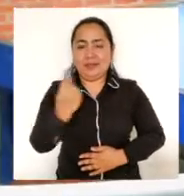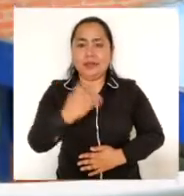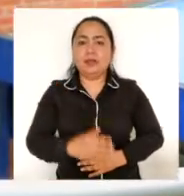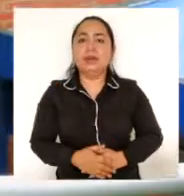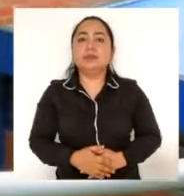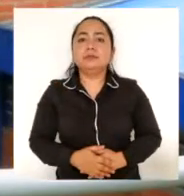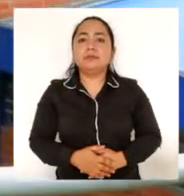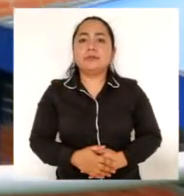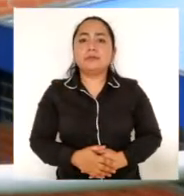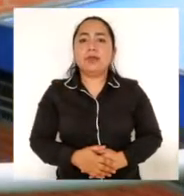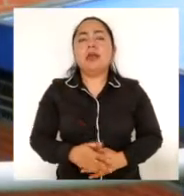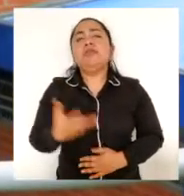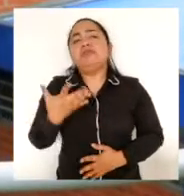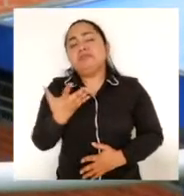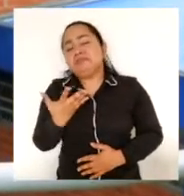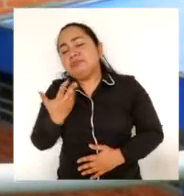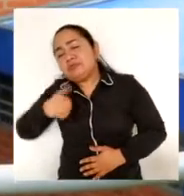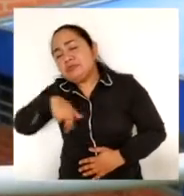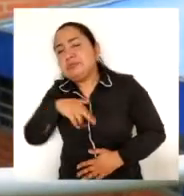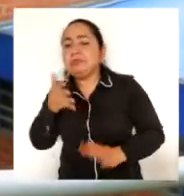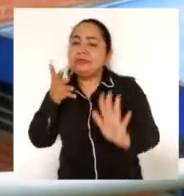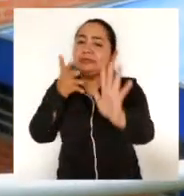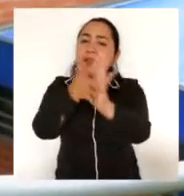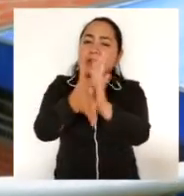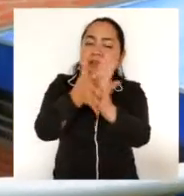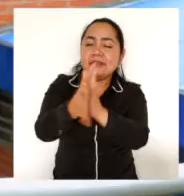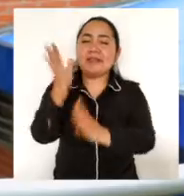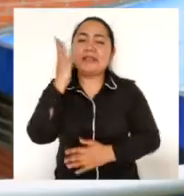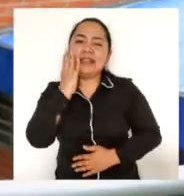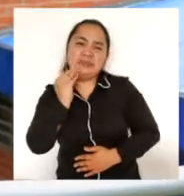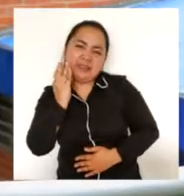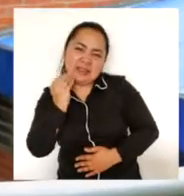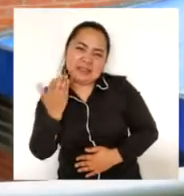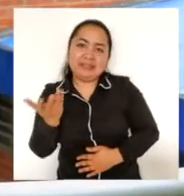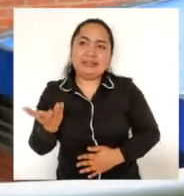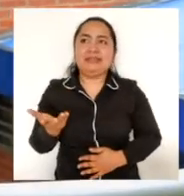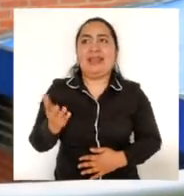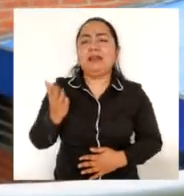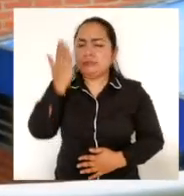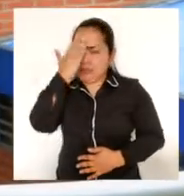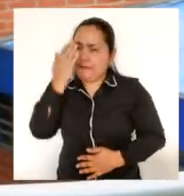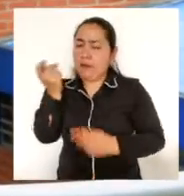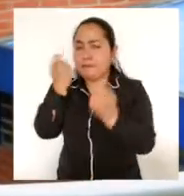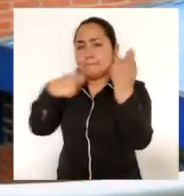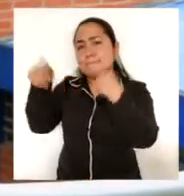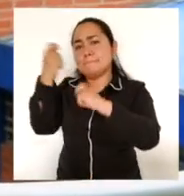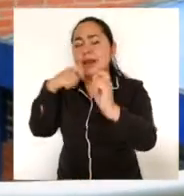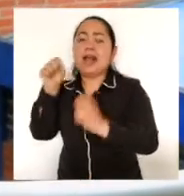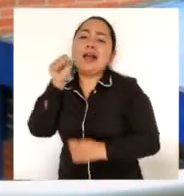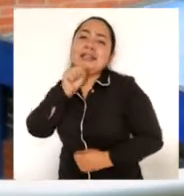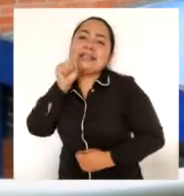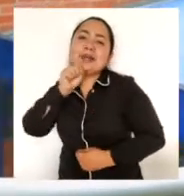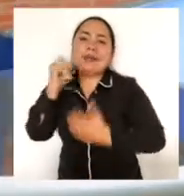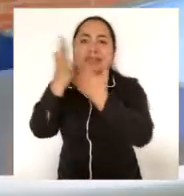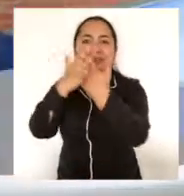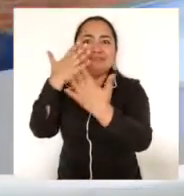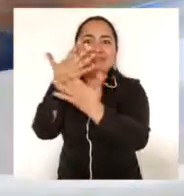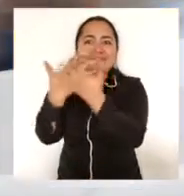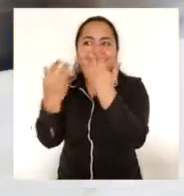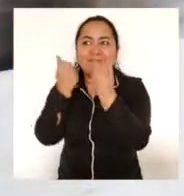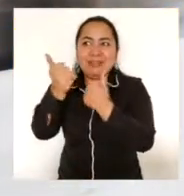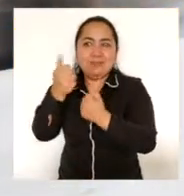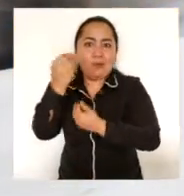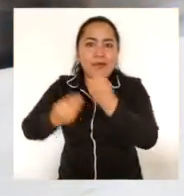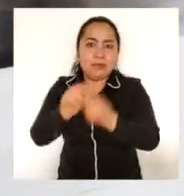Venimos a compartir un poco de la experiencia que nosotros tenemos en el mercado de la cerveza artesanal, cómo